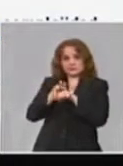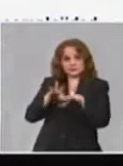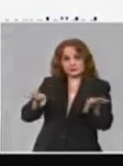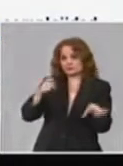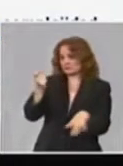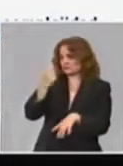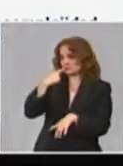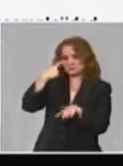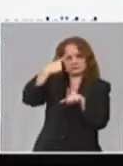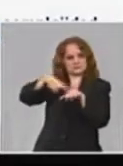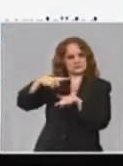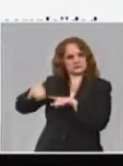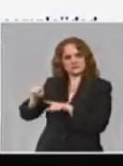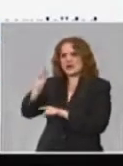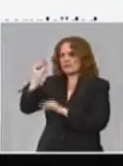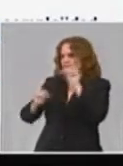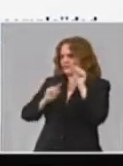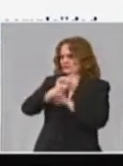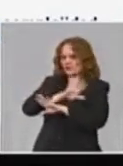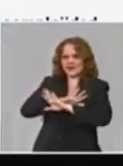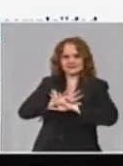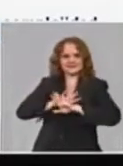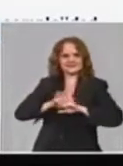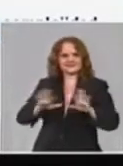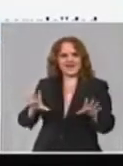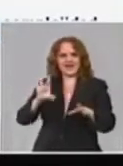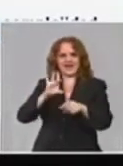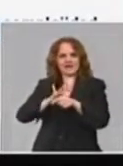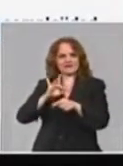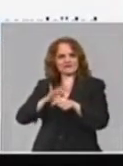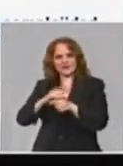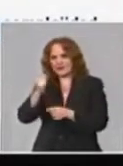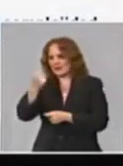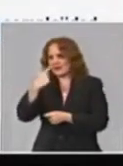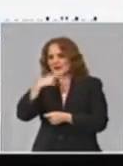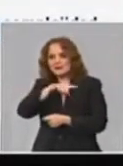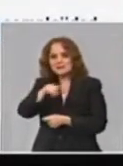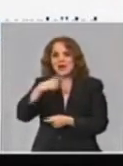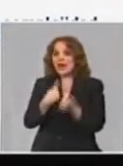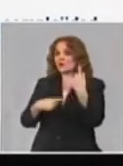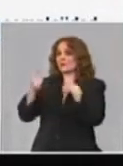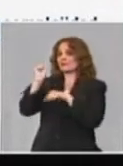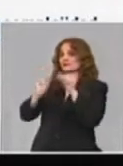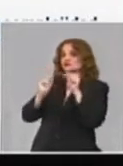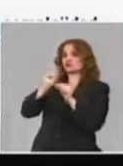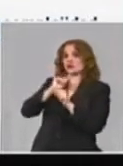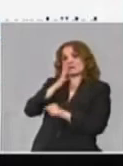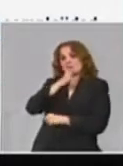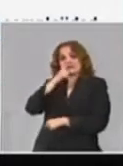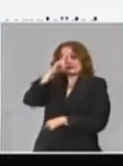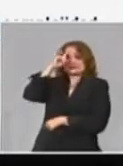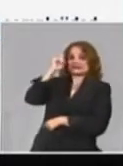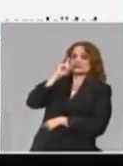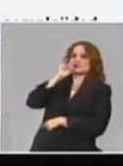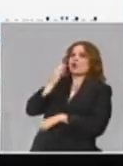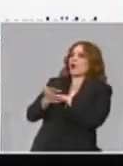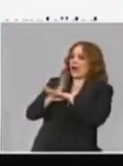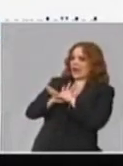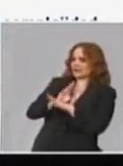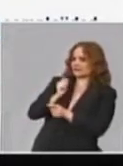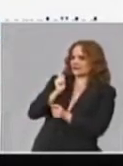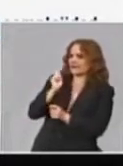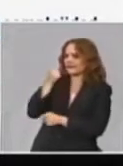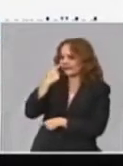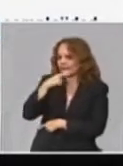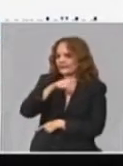intervenciones como usted decía que adelantan procesos para que no haya tanta situación con la